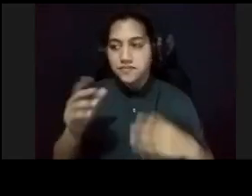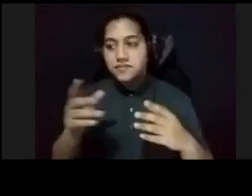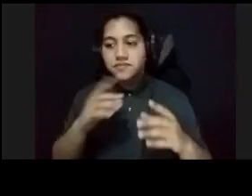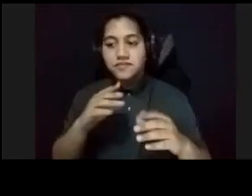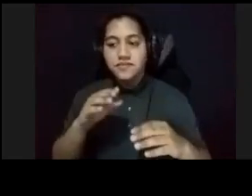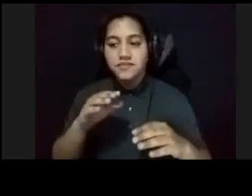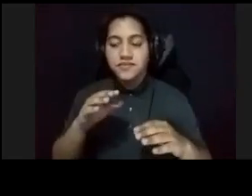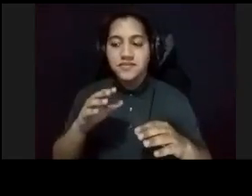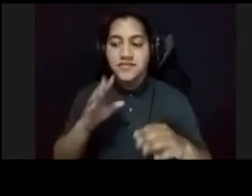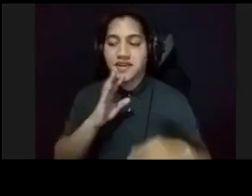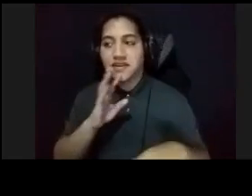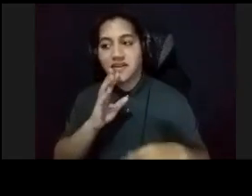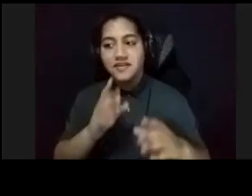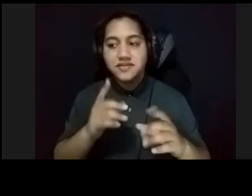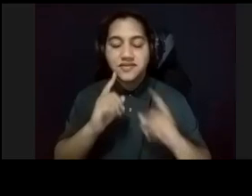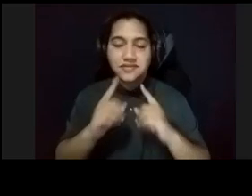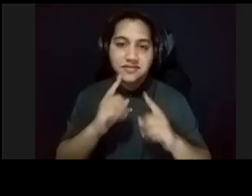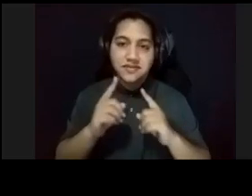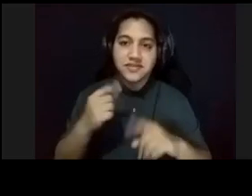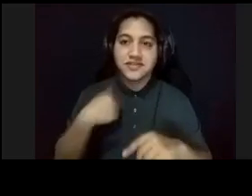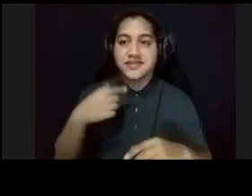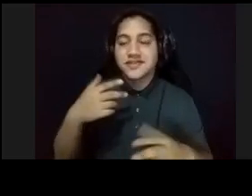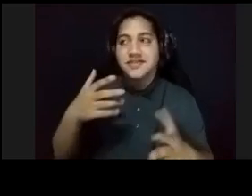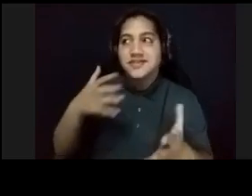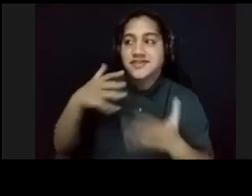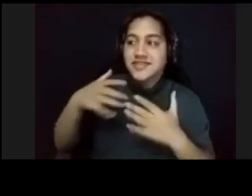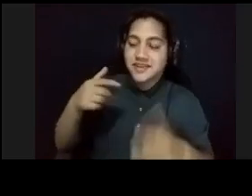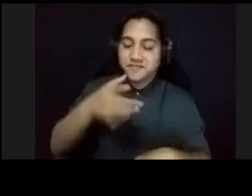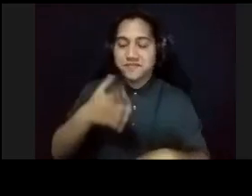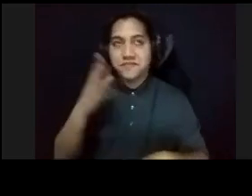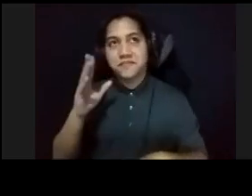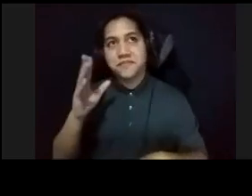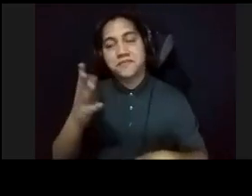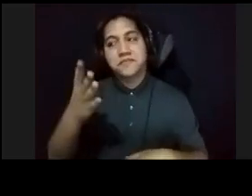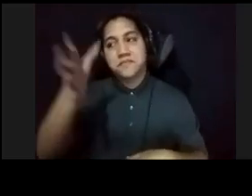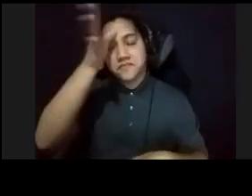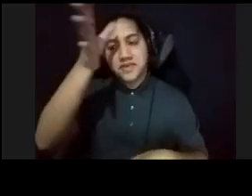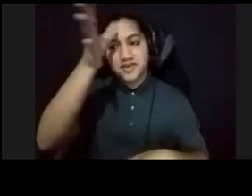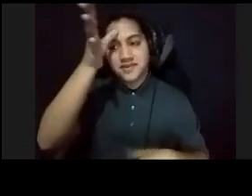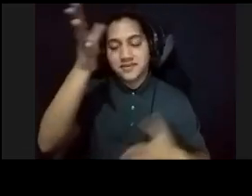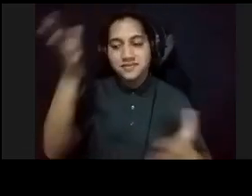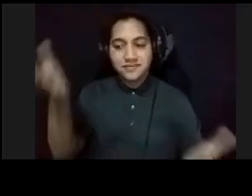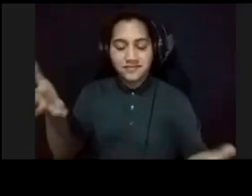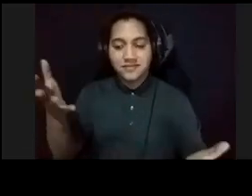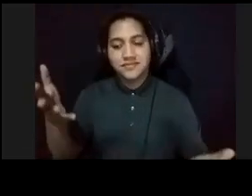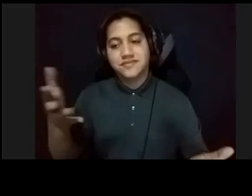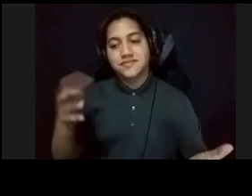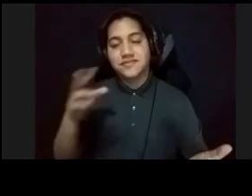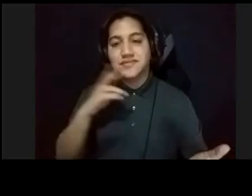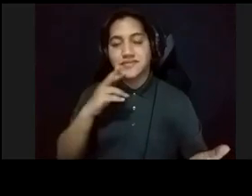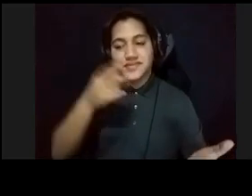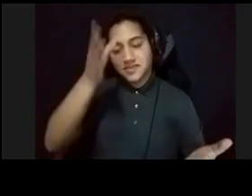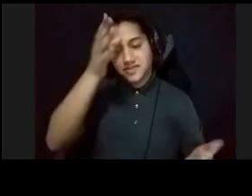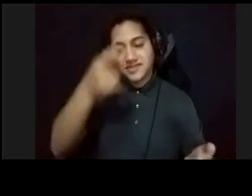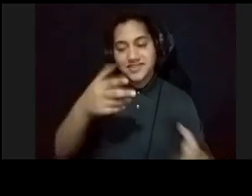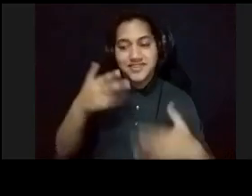se reía carcajada, yo me sentí, que era como para mí, era como un padre, después que reímos, y disfrutamos el momento, me dice,